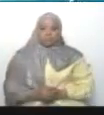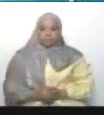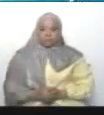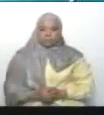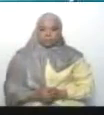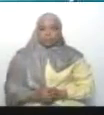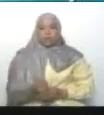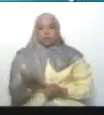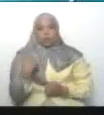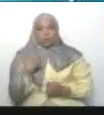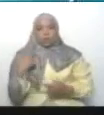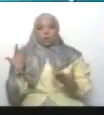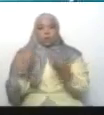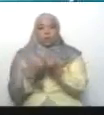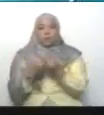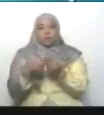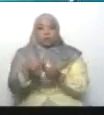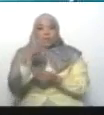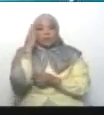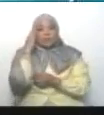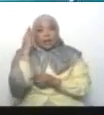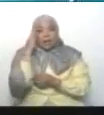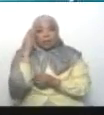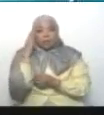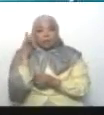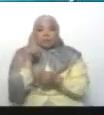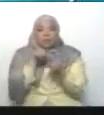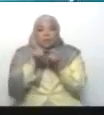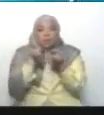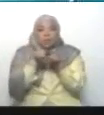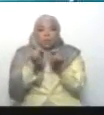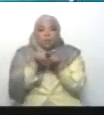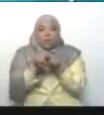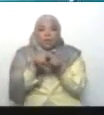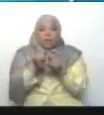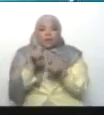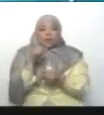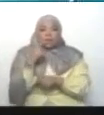Y yo le dije a los compañeros, ¿se dan cuenta? Se le fue el yoyo a Ledesma.